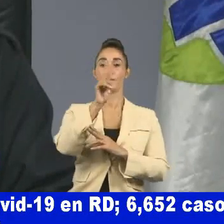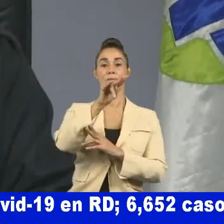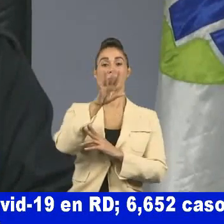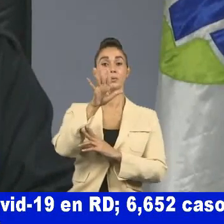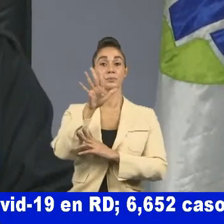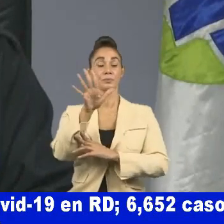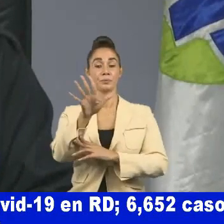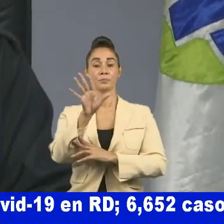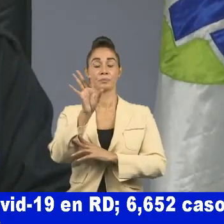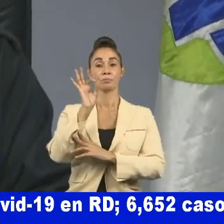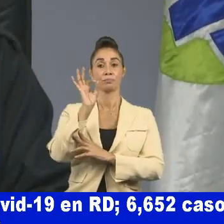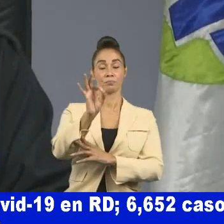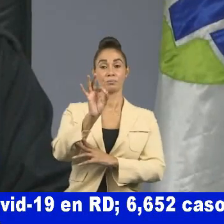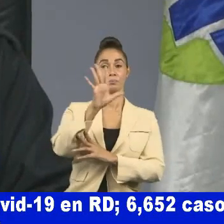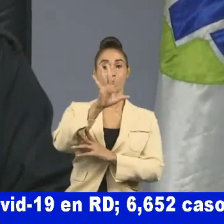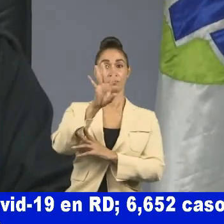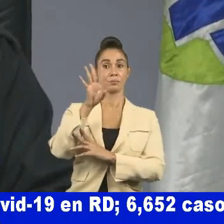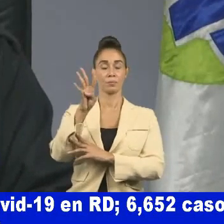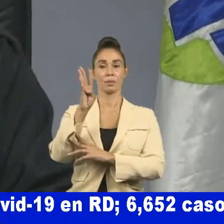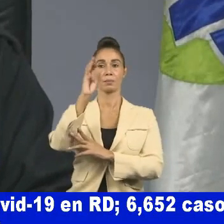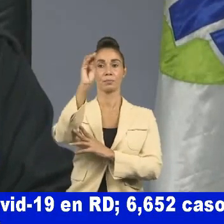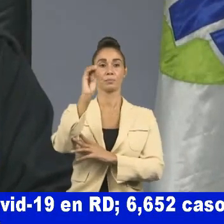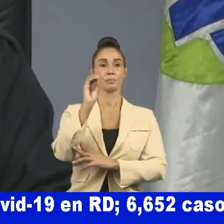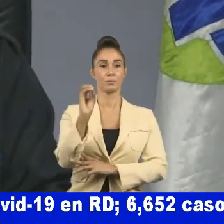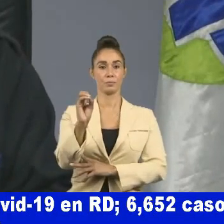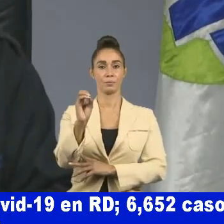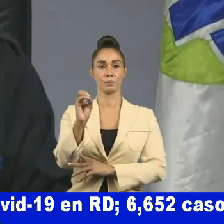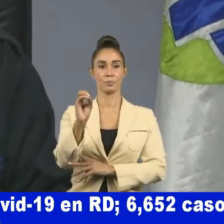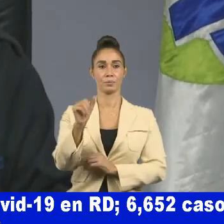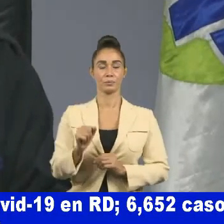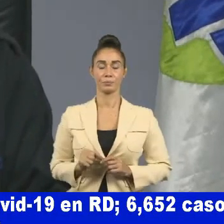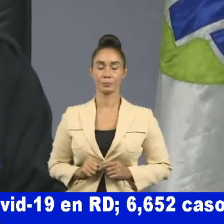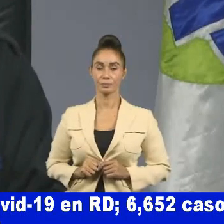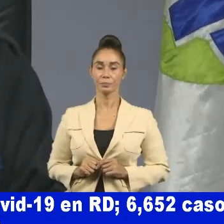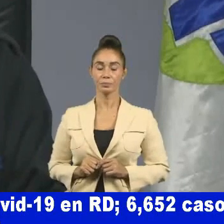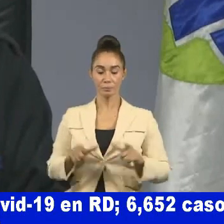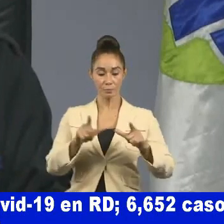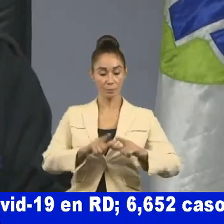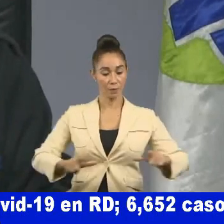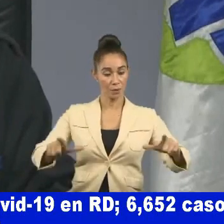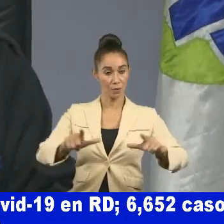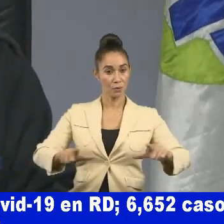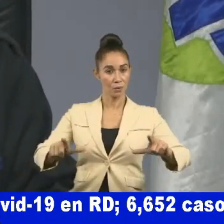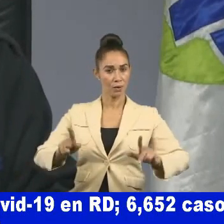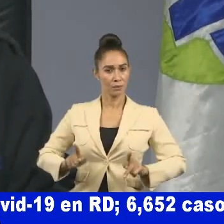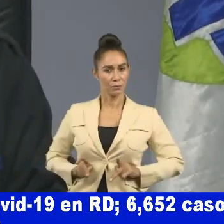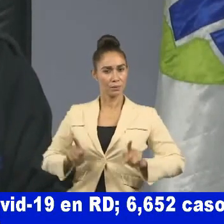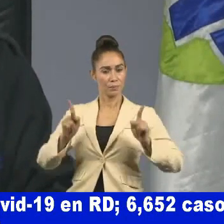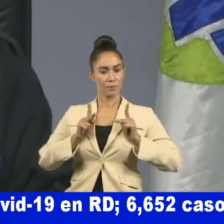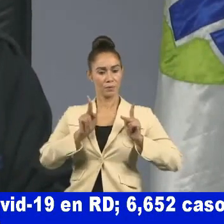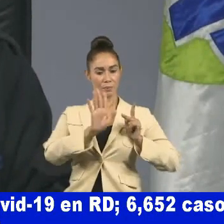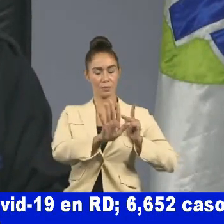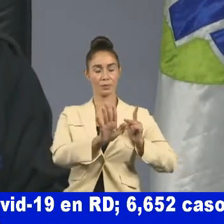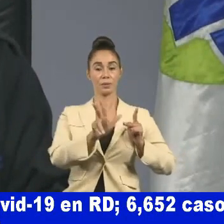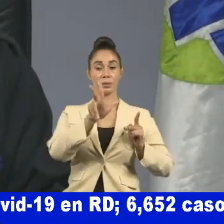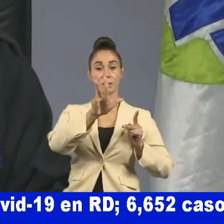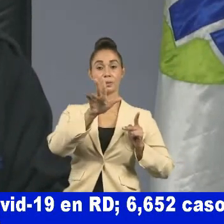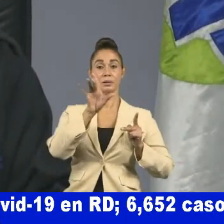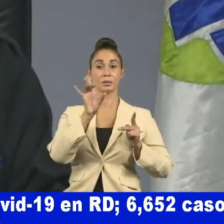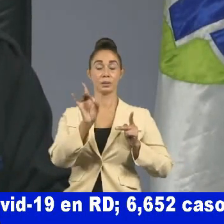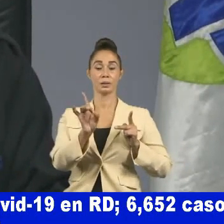25.54% Por lugar de residencia el 38